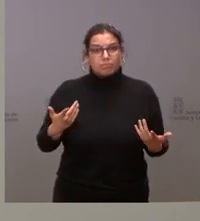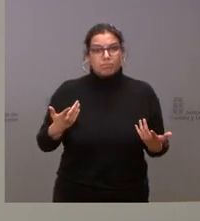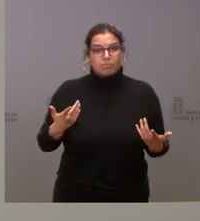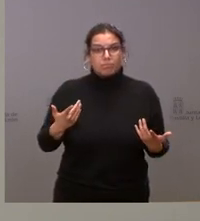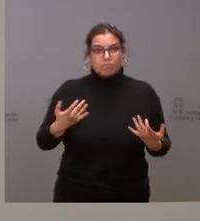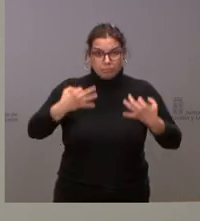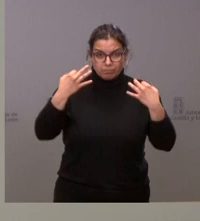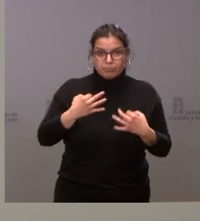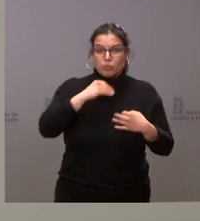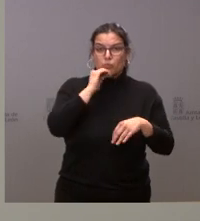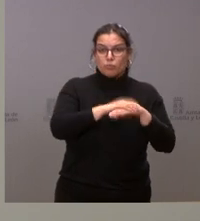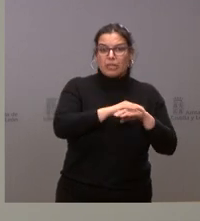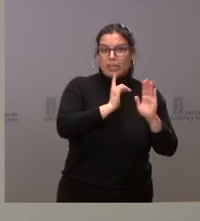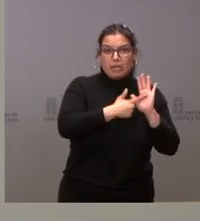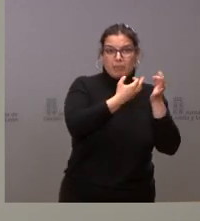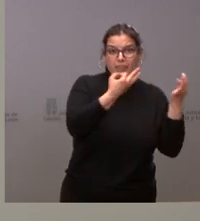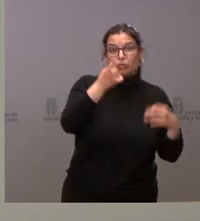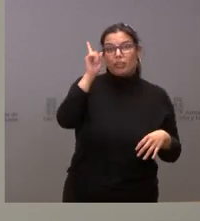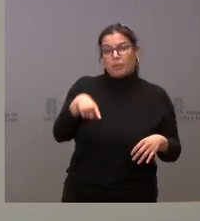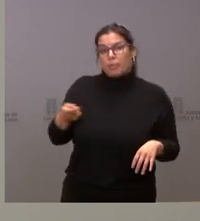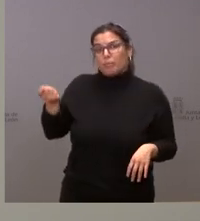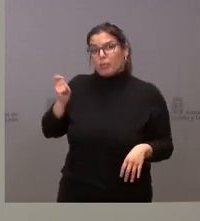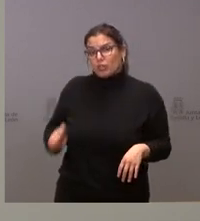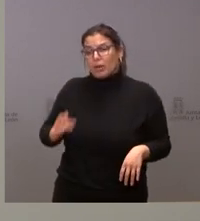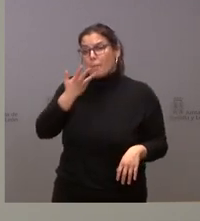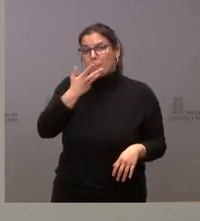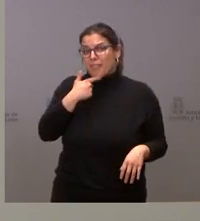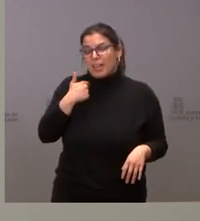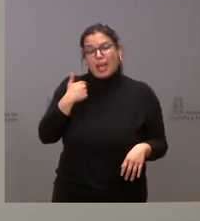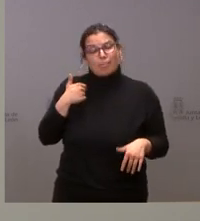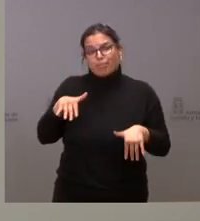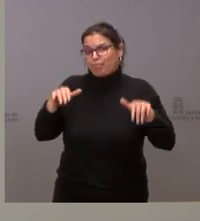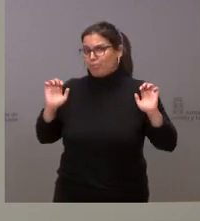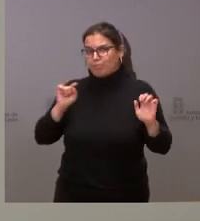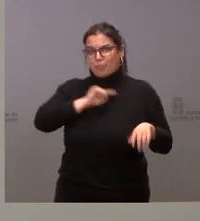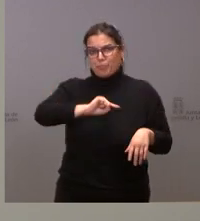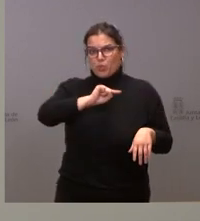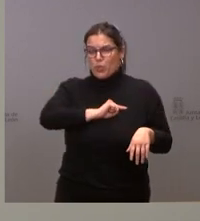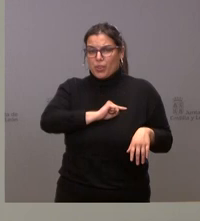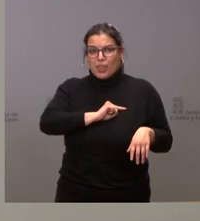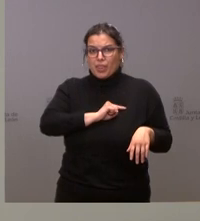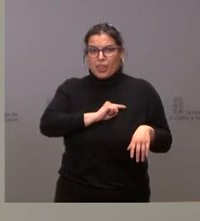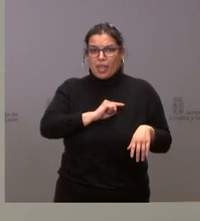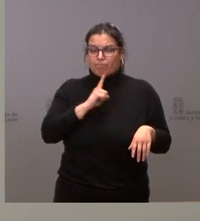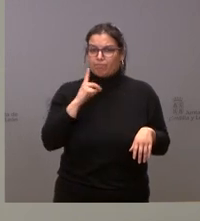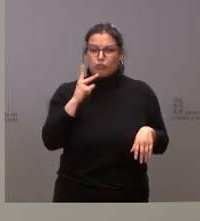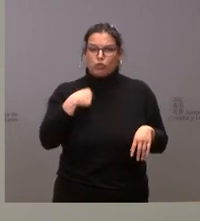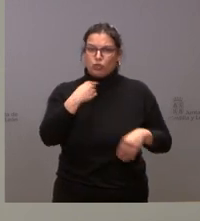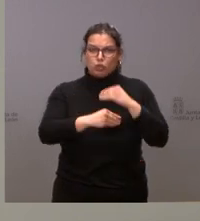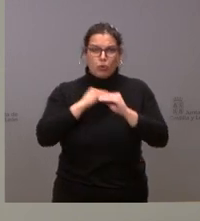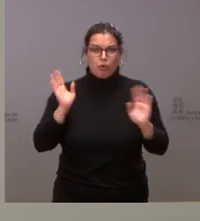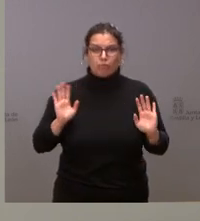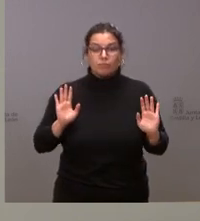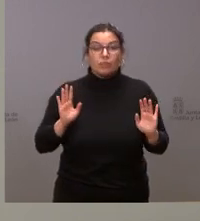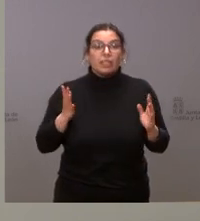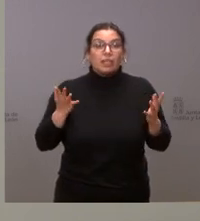objeto de aplicación de la ley como de aquellos profesionales que prefieran objetar de conciencia su no aplicación. Y, por tanto,